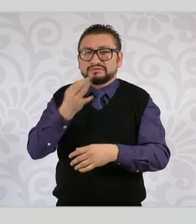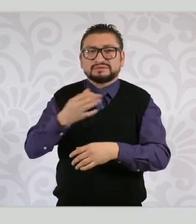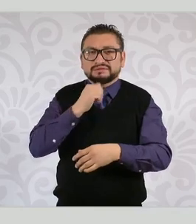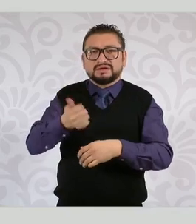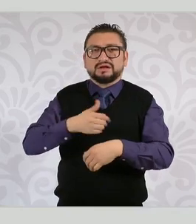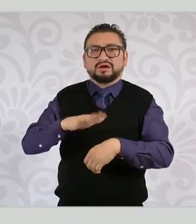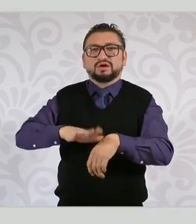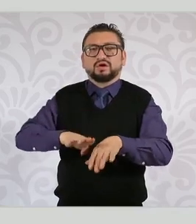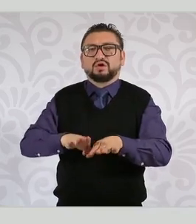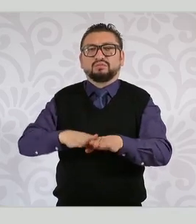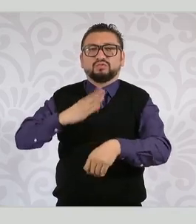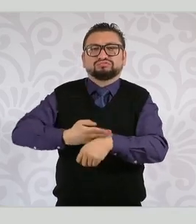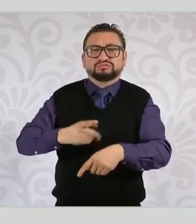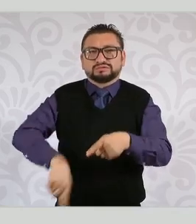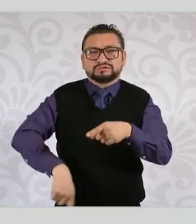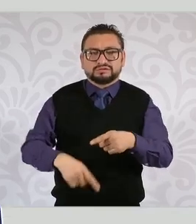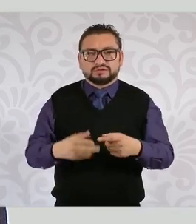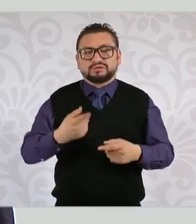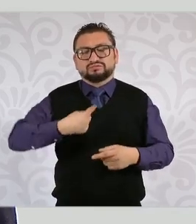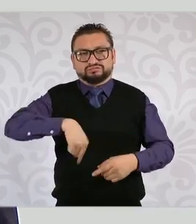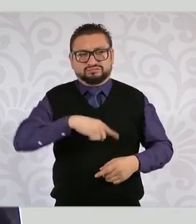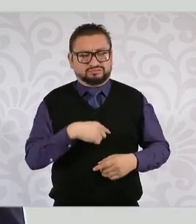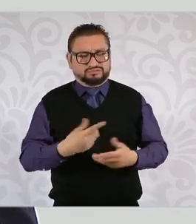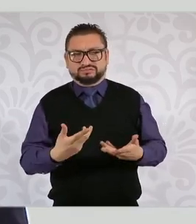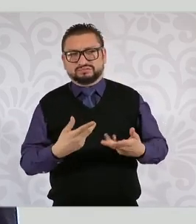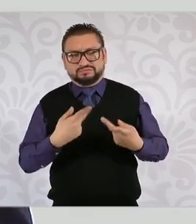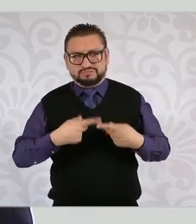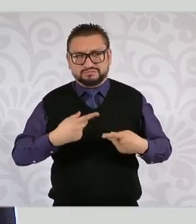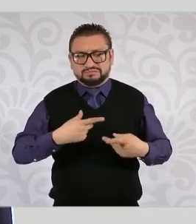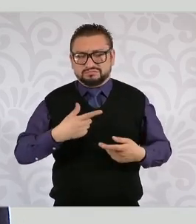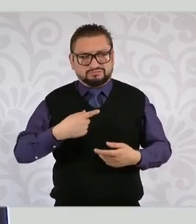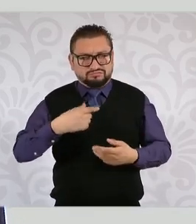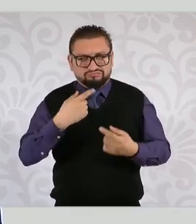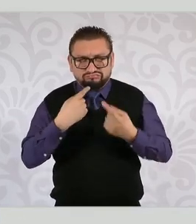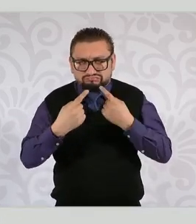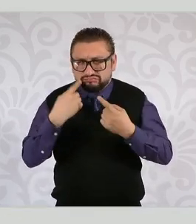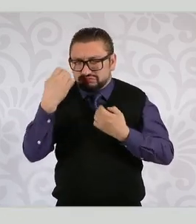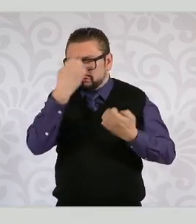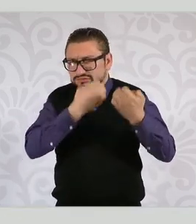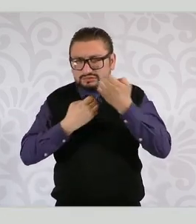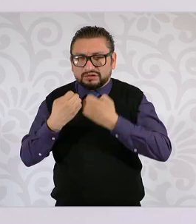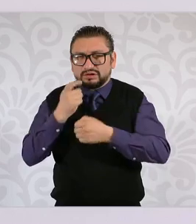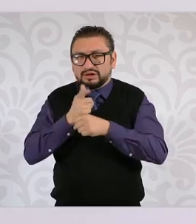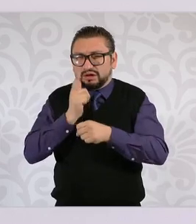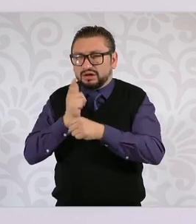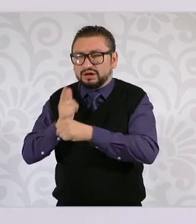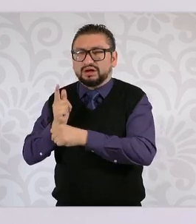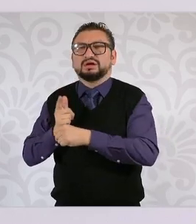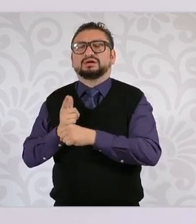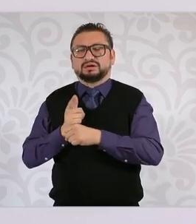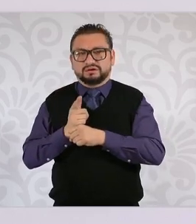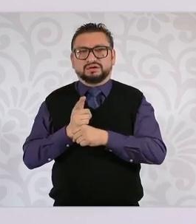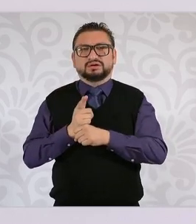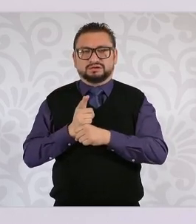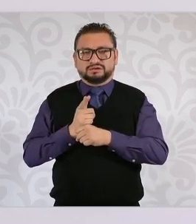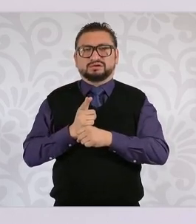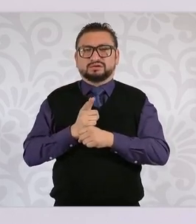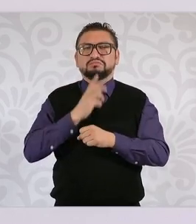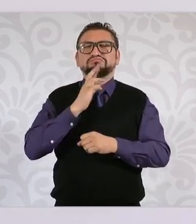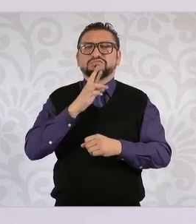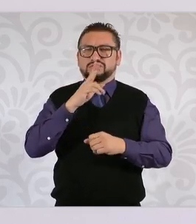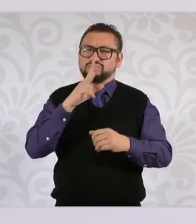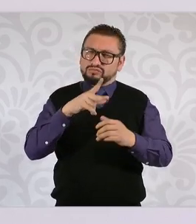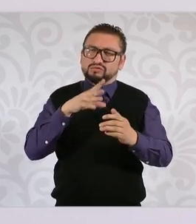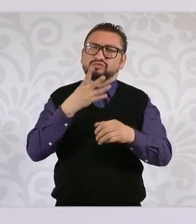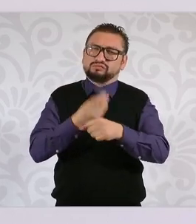Esto evidentemente nos obliga ya también después de este diagnóstico a identificar una serie de mejoras que